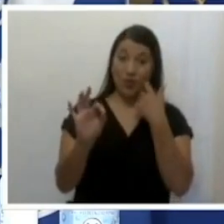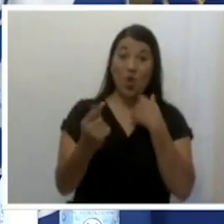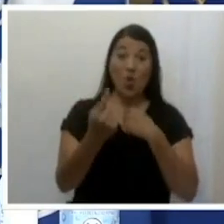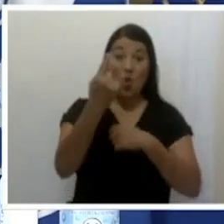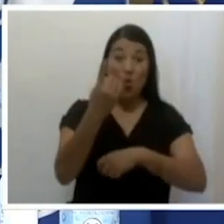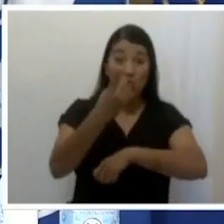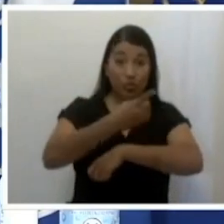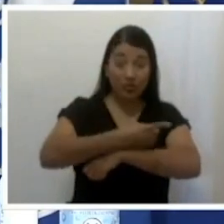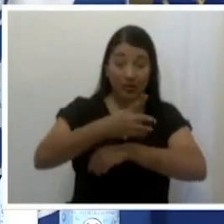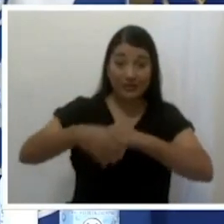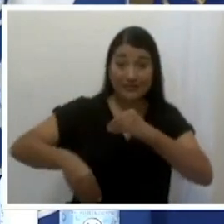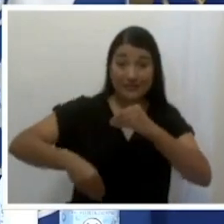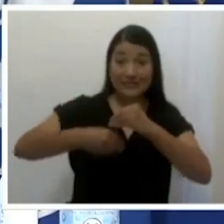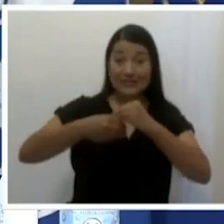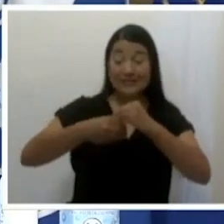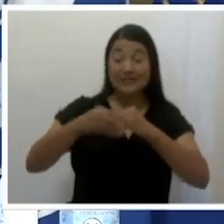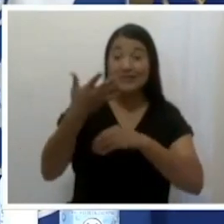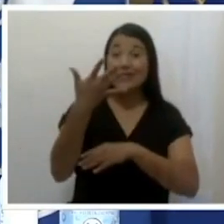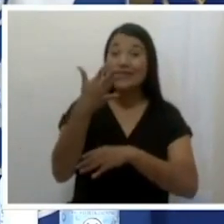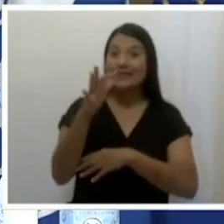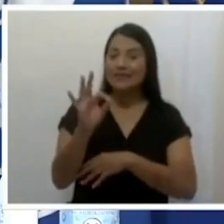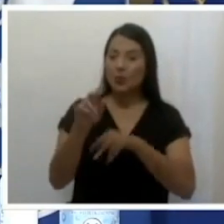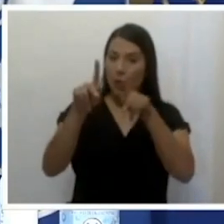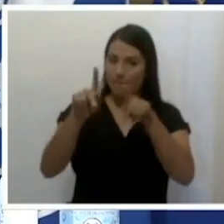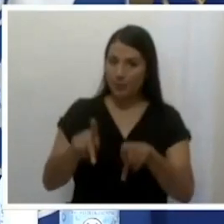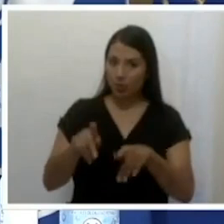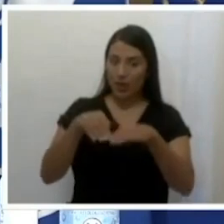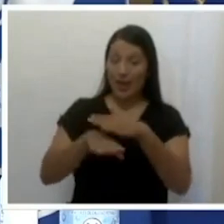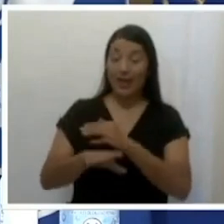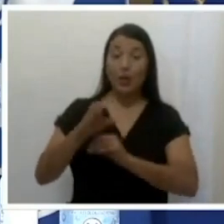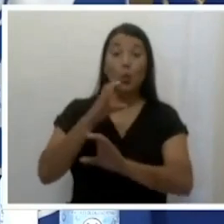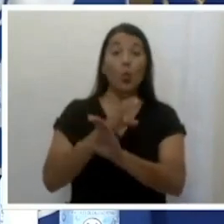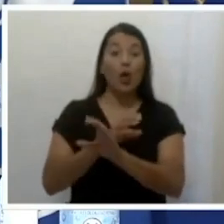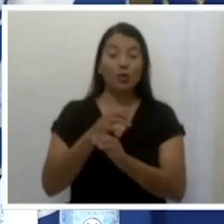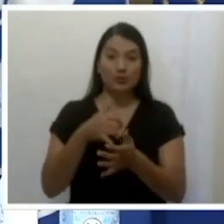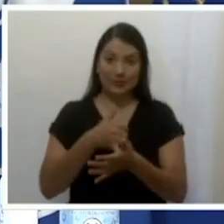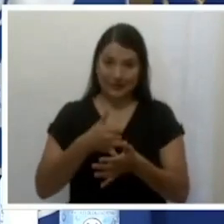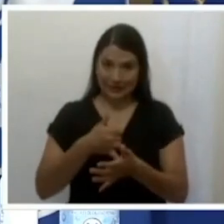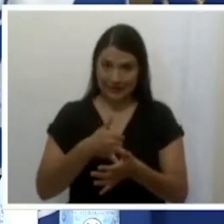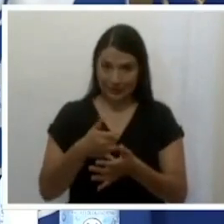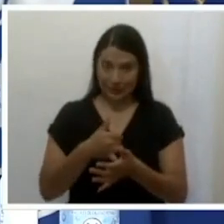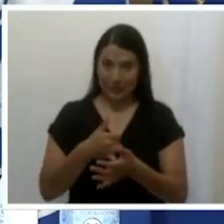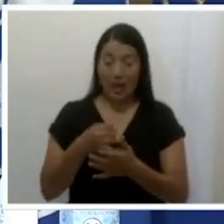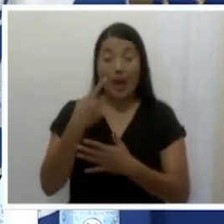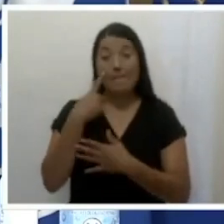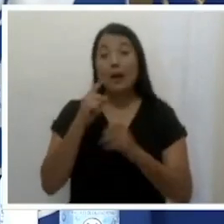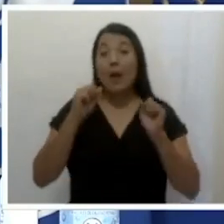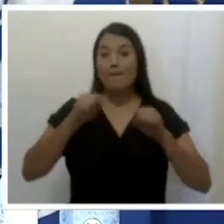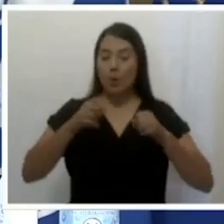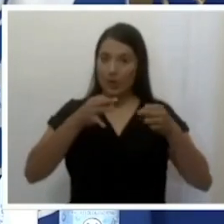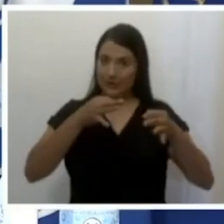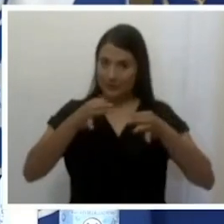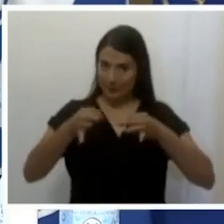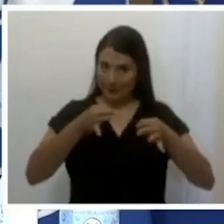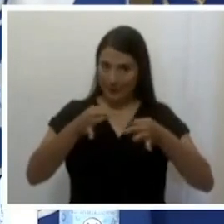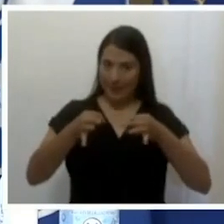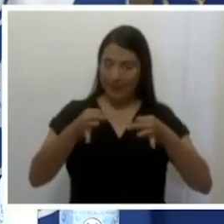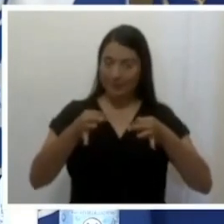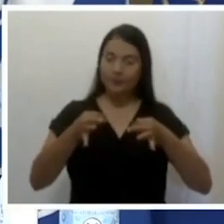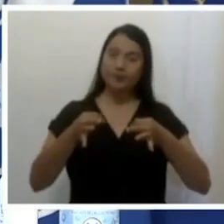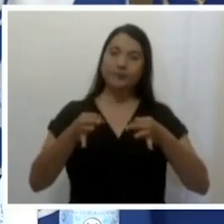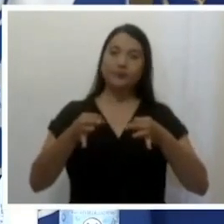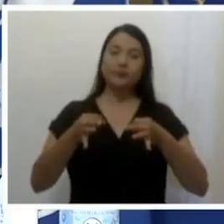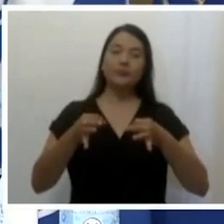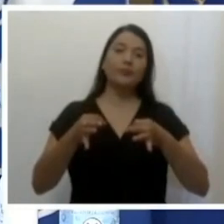19 pacientes en cuidados intensivos. Para poner esto en contexto, eso es más